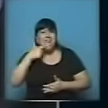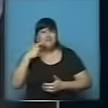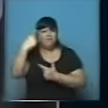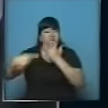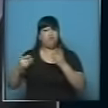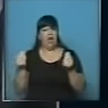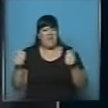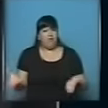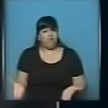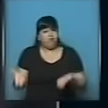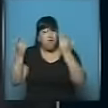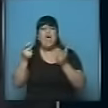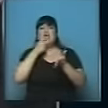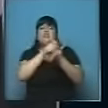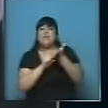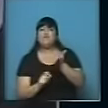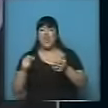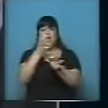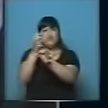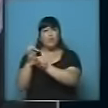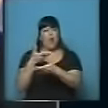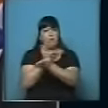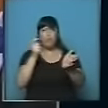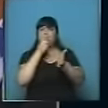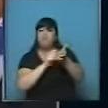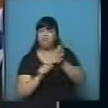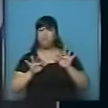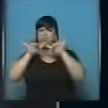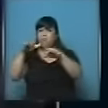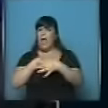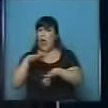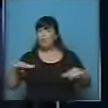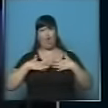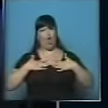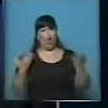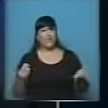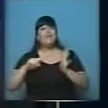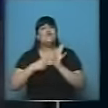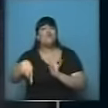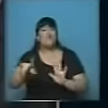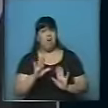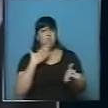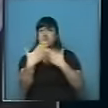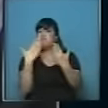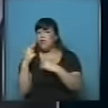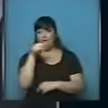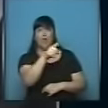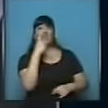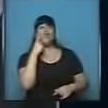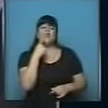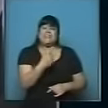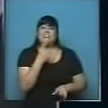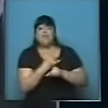de la calidad, aumento de las inscripciones en escuelas públicas de la ciudad, con lo cual estamos muy contentos. Todo con mucho diálogo con ellos. Vos decís que sos un hombre de